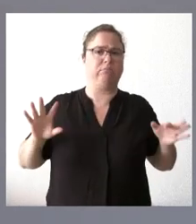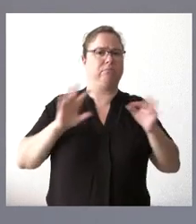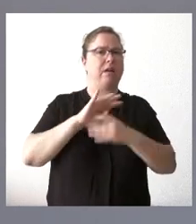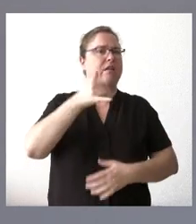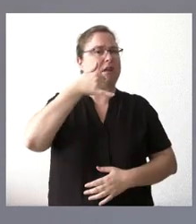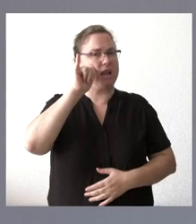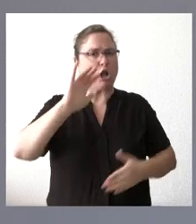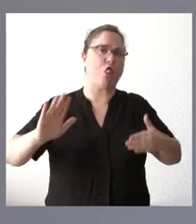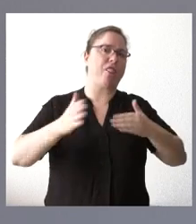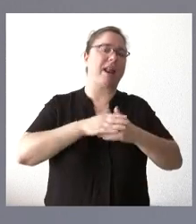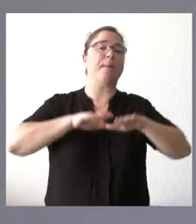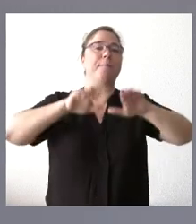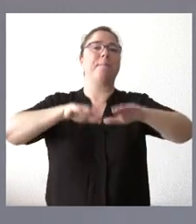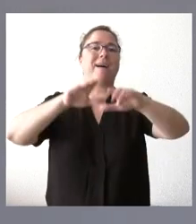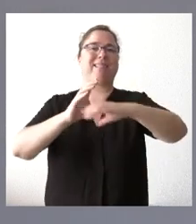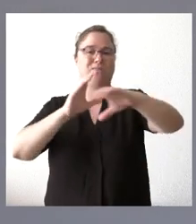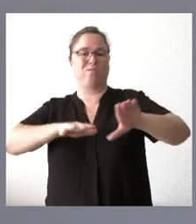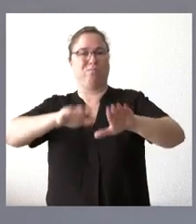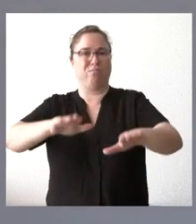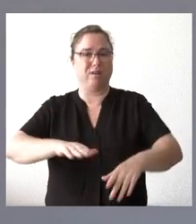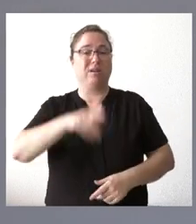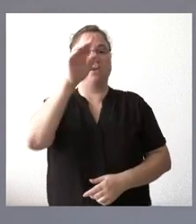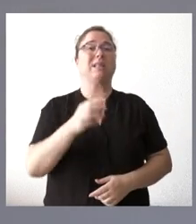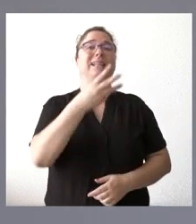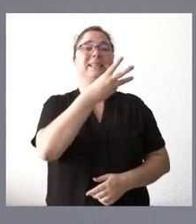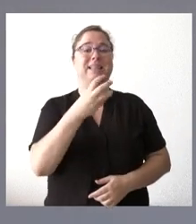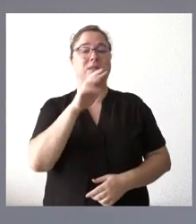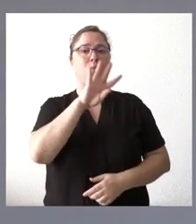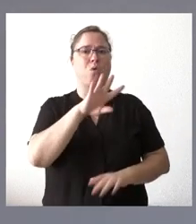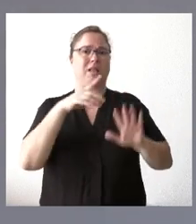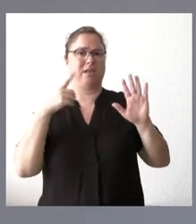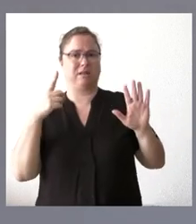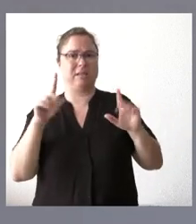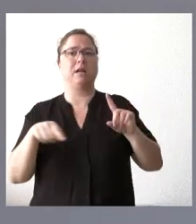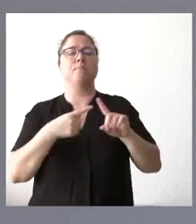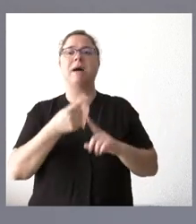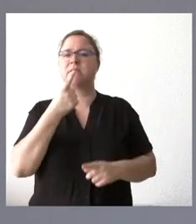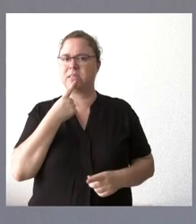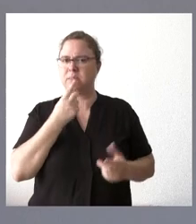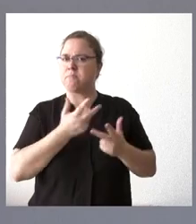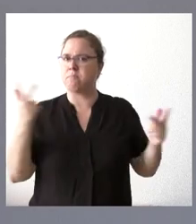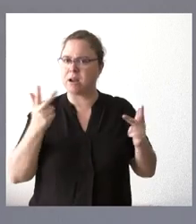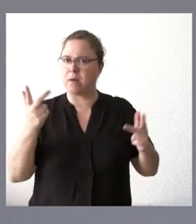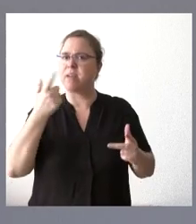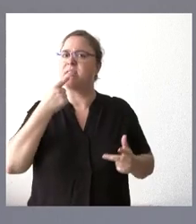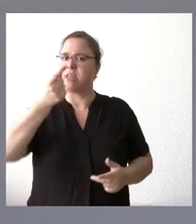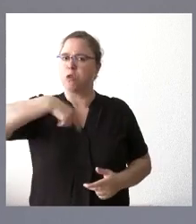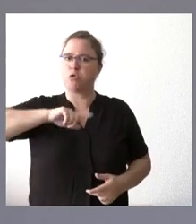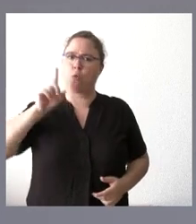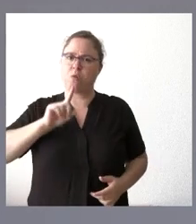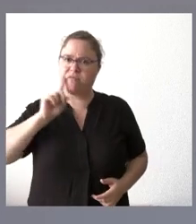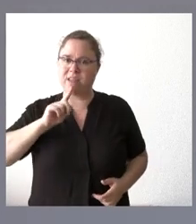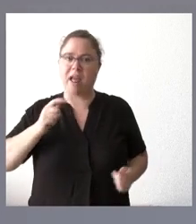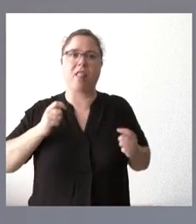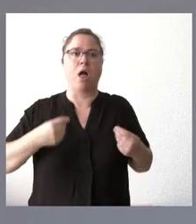cierre de las paradas en esos 346 municipios. Y se nos acusa de algo todavía más grave, que es de mentir y de crear una